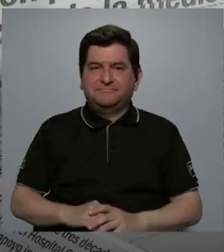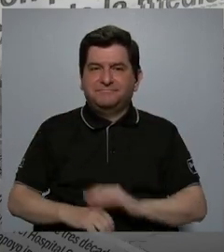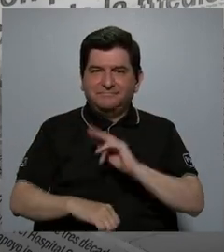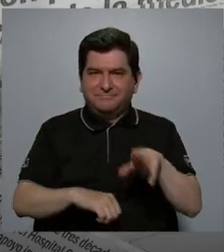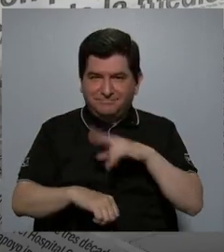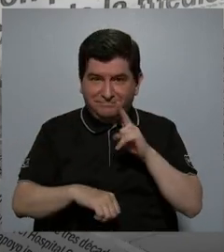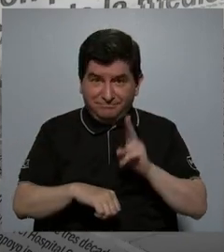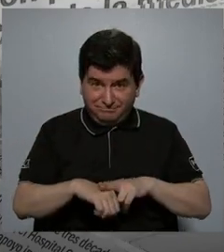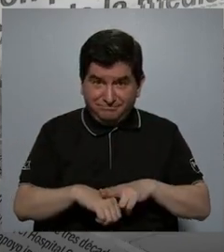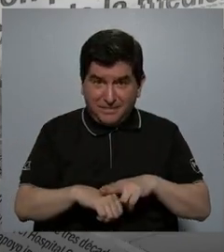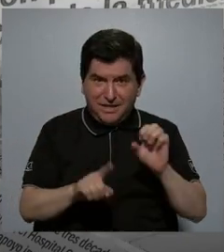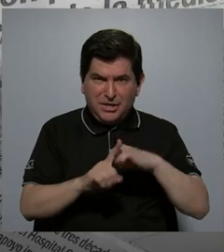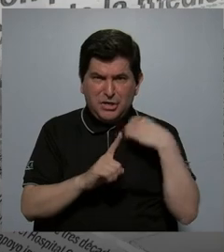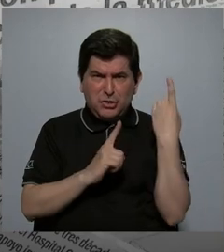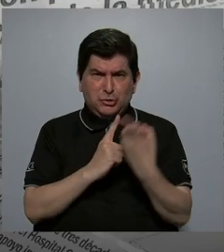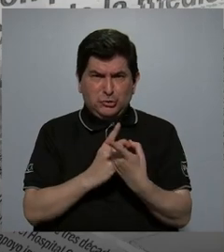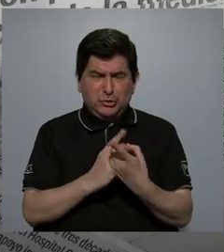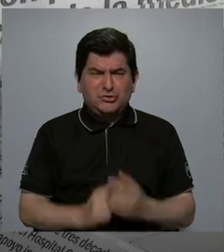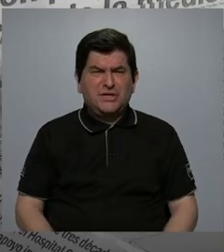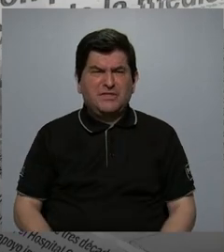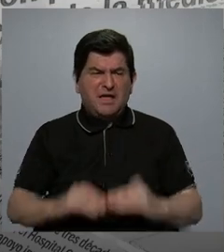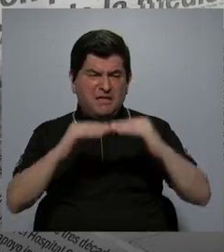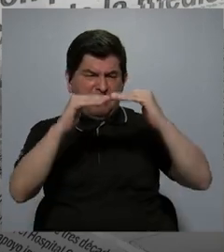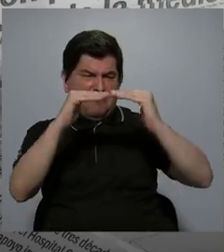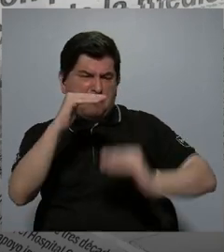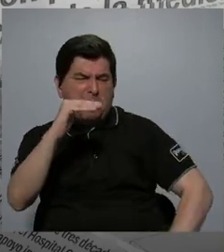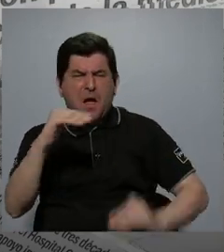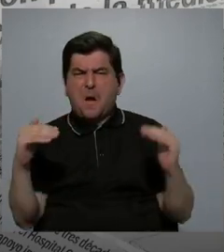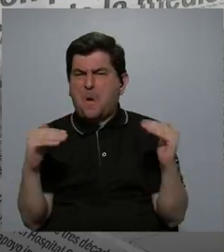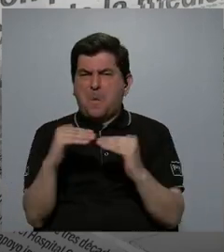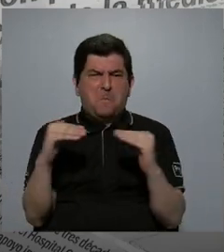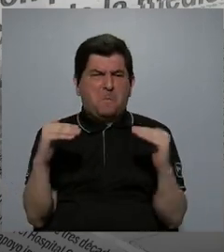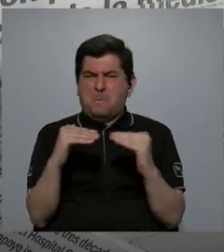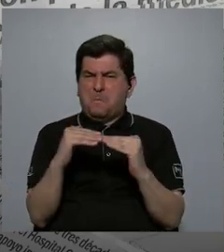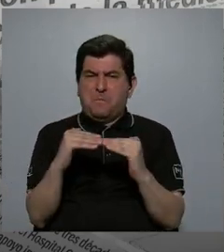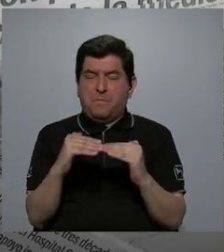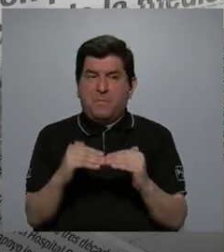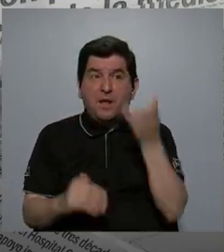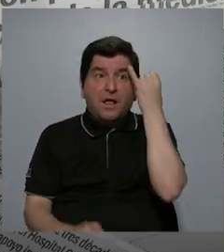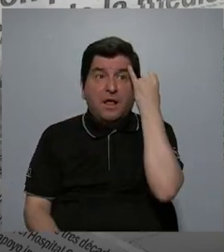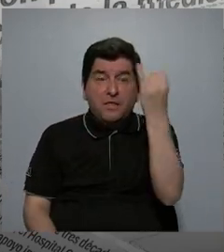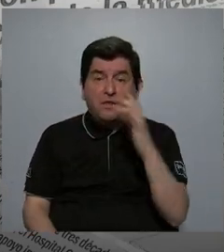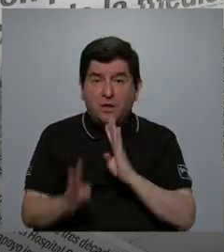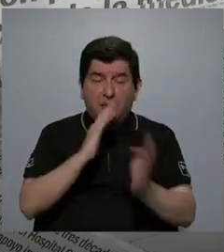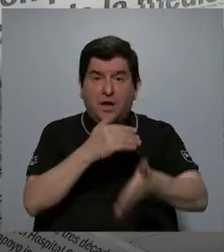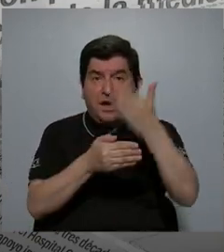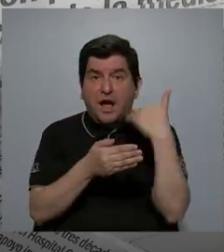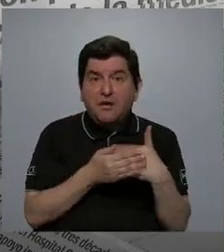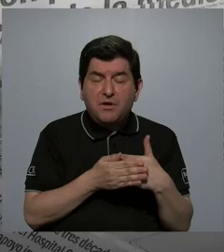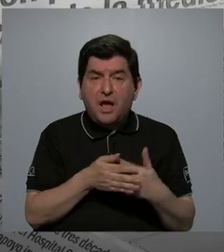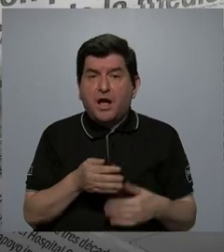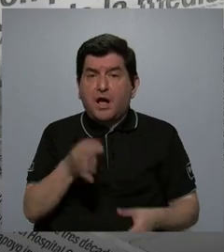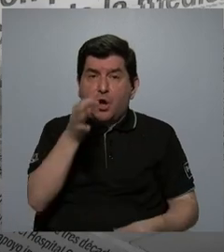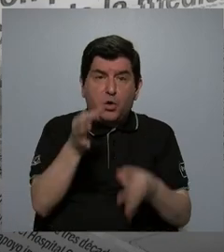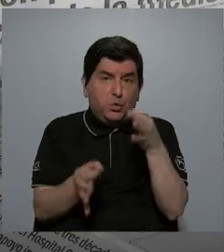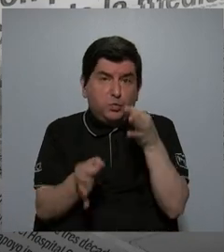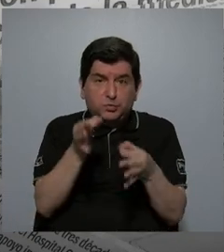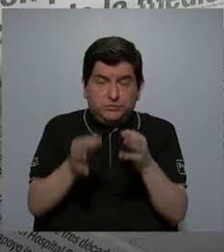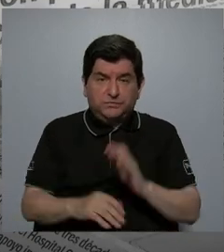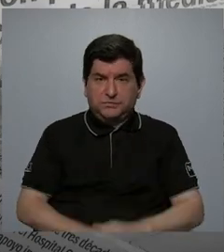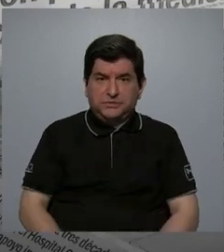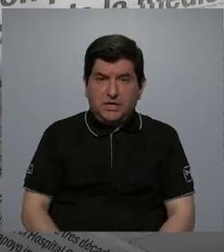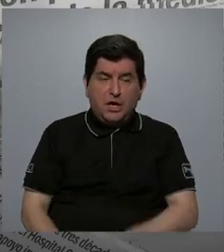normalmente las asociamos a un estatus muy bajo. Entonces, todas estas ideologías de las que estaba hablando antes, que justifican